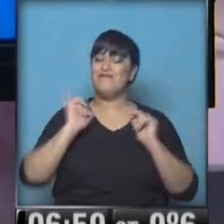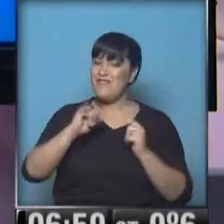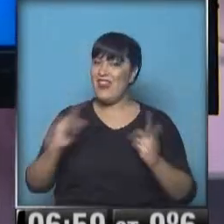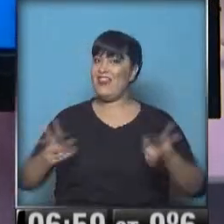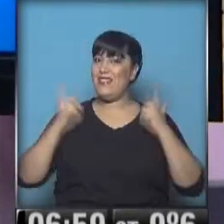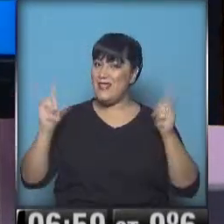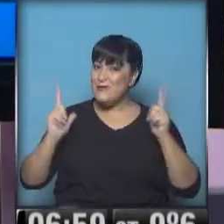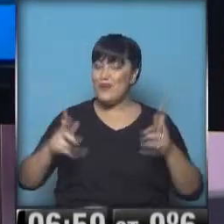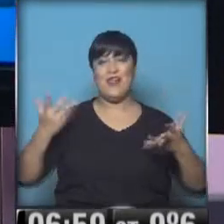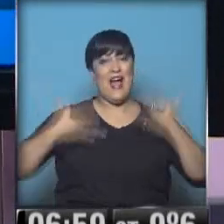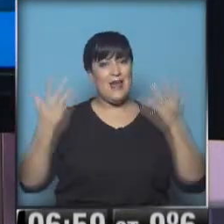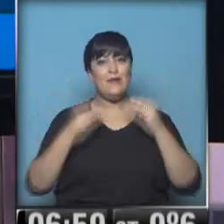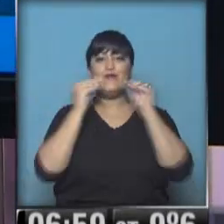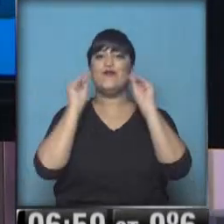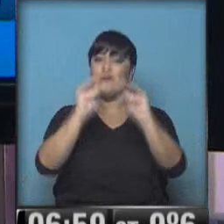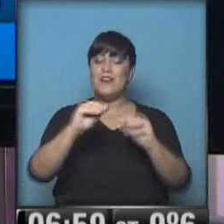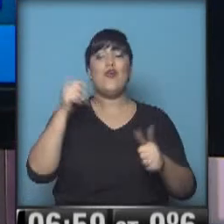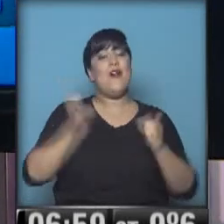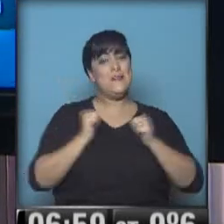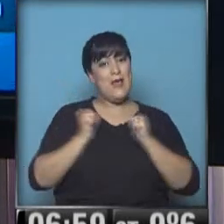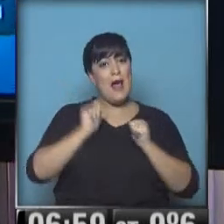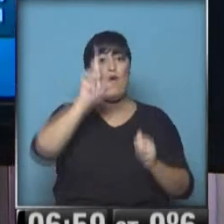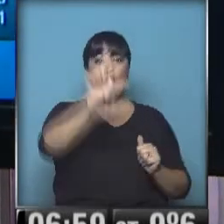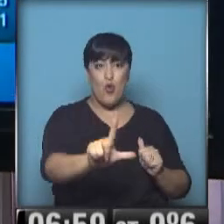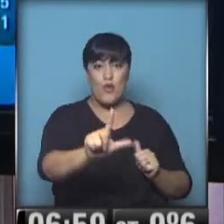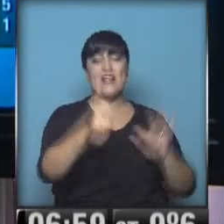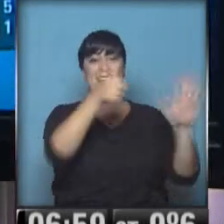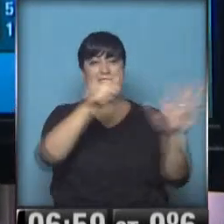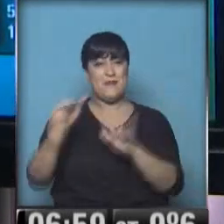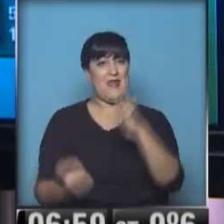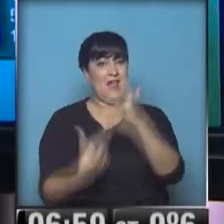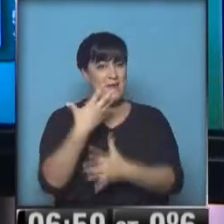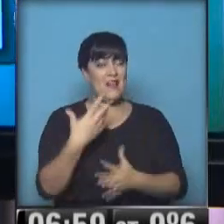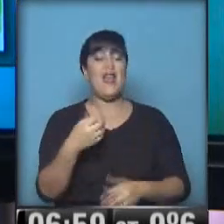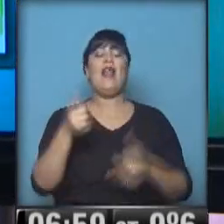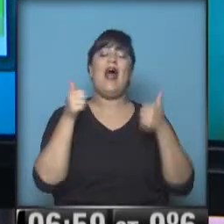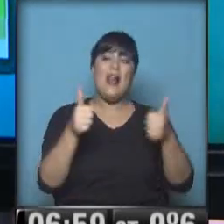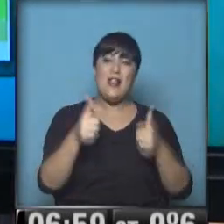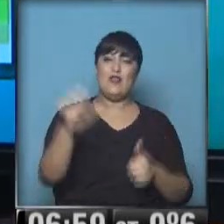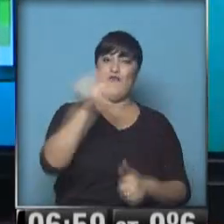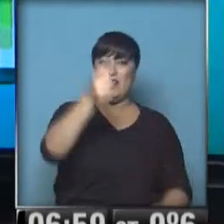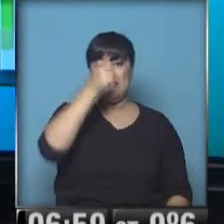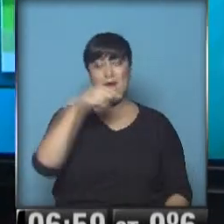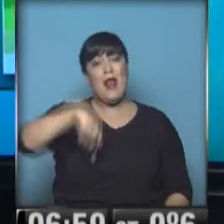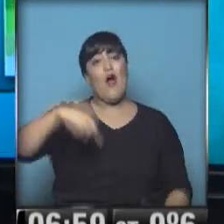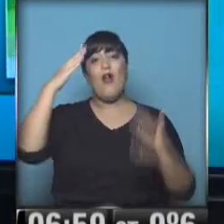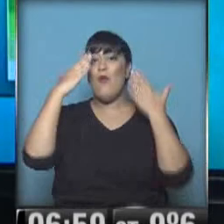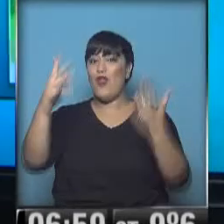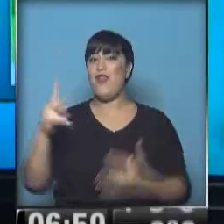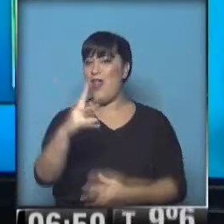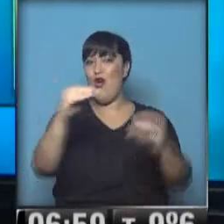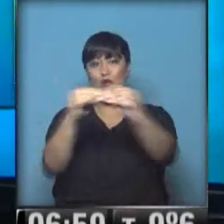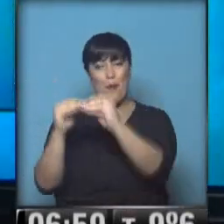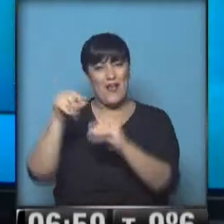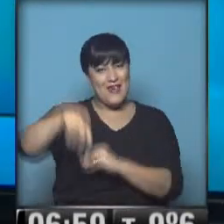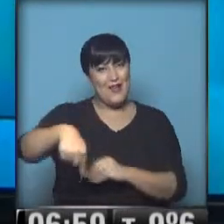alegría, les mandamos un abrazo, un beso enorme y los esperamos el lunes 6 y media de la mañana. Que pasen un lindo fin de semana y le damos los buenos días a nuestros compañeros